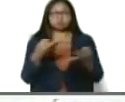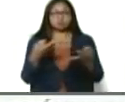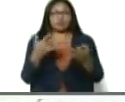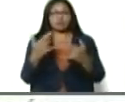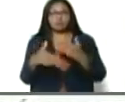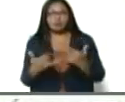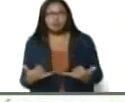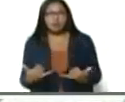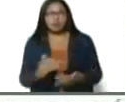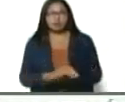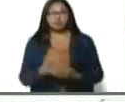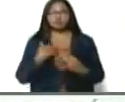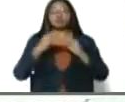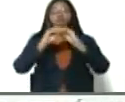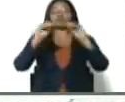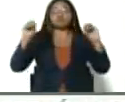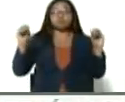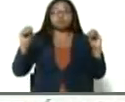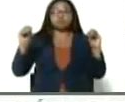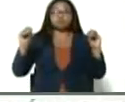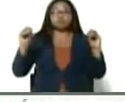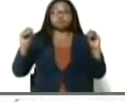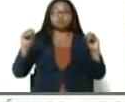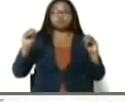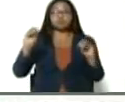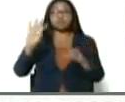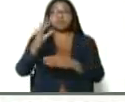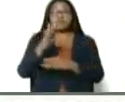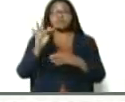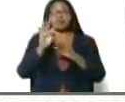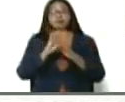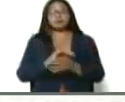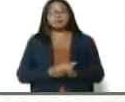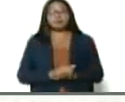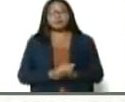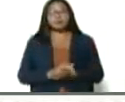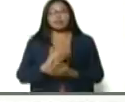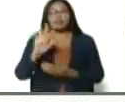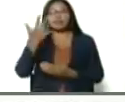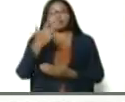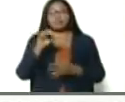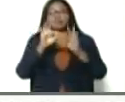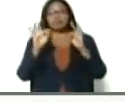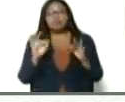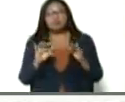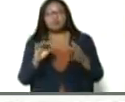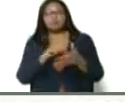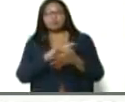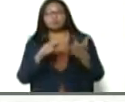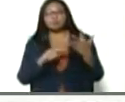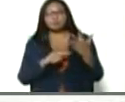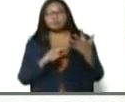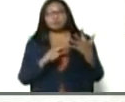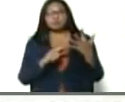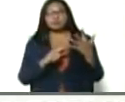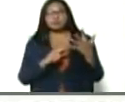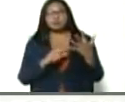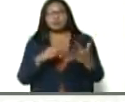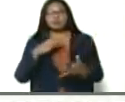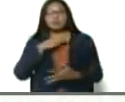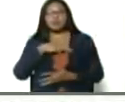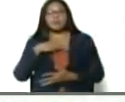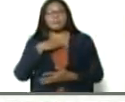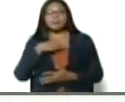ese sentido los llamo en el quinto mandamiento. El quinto vértice de la gran misión